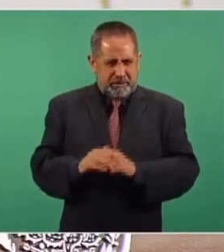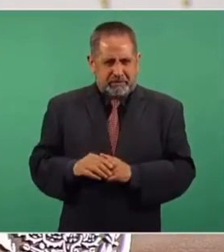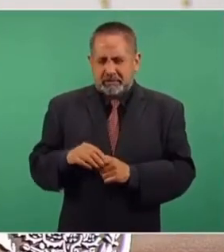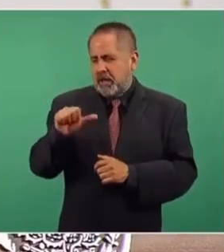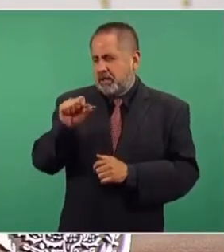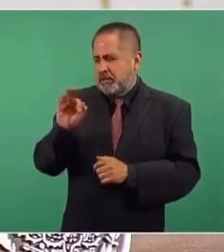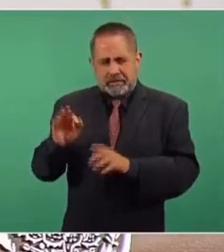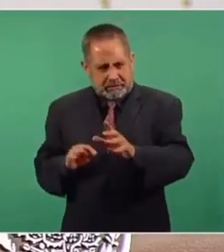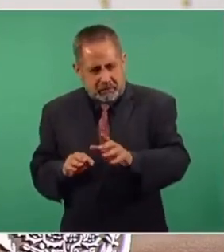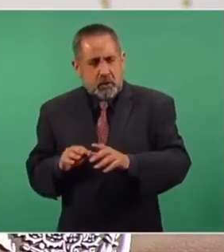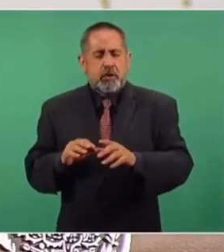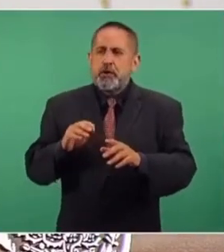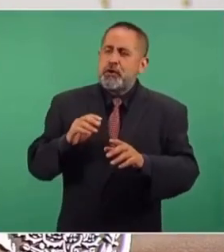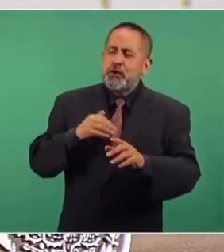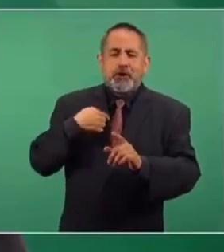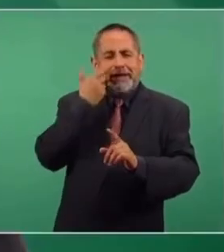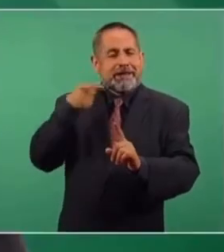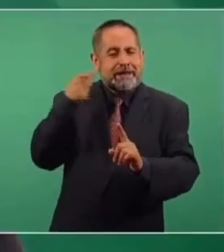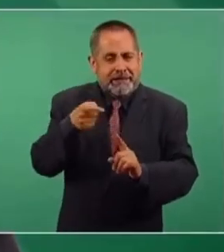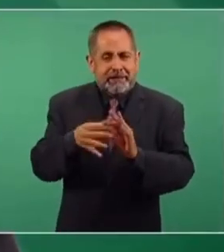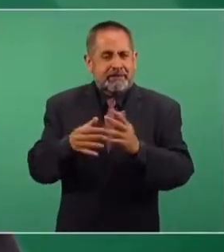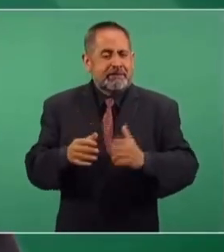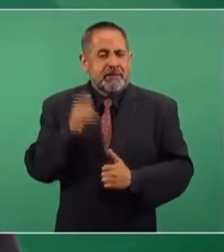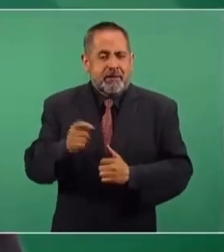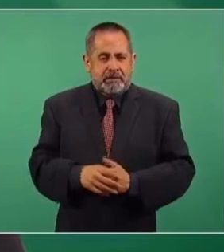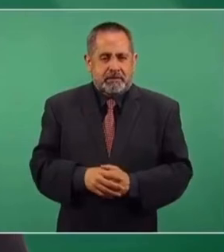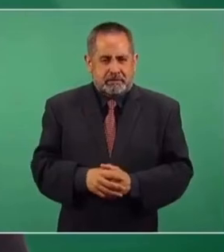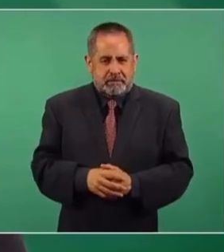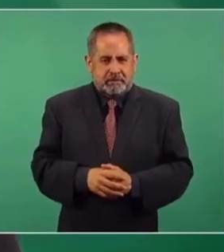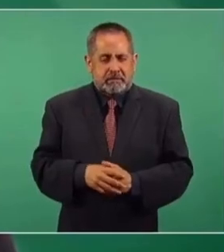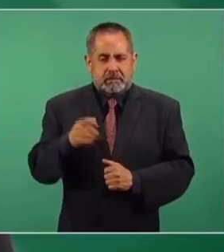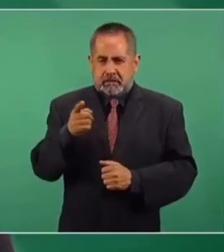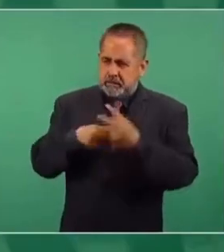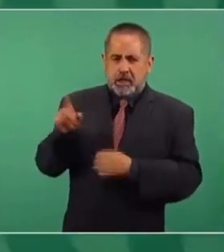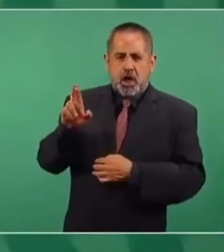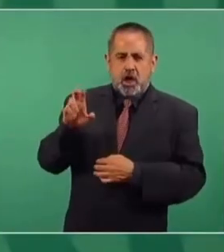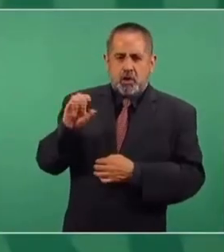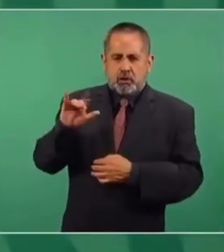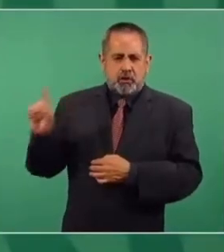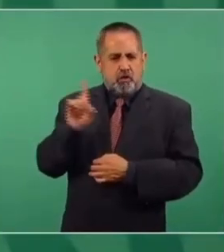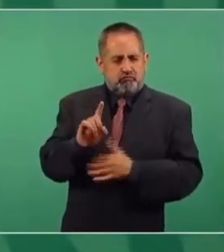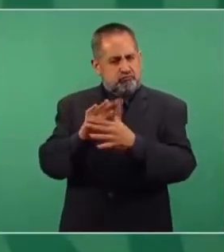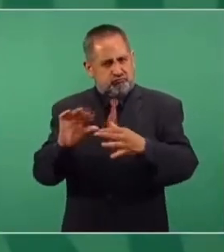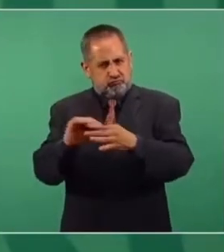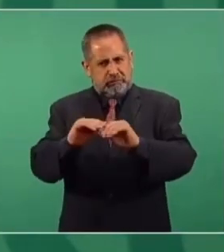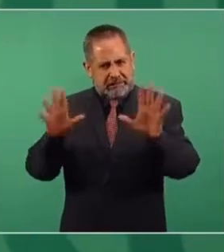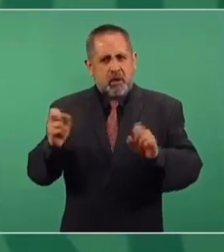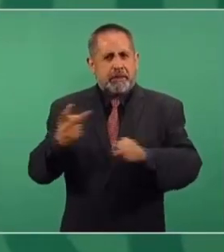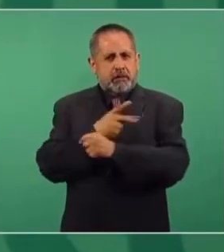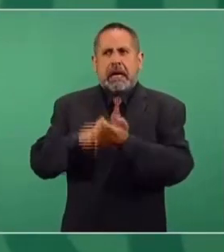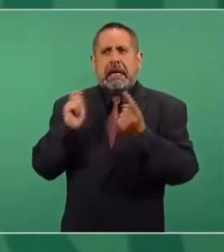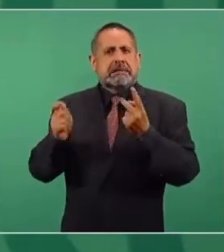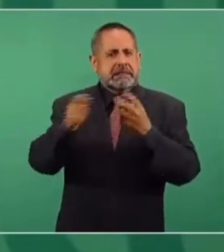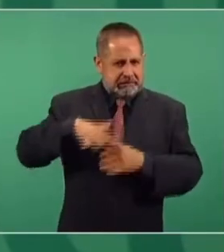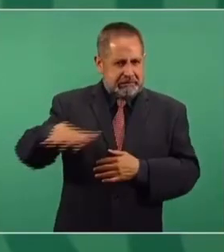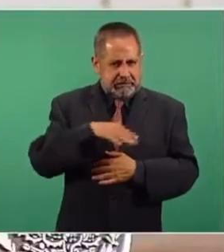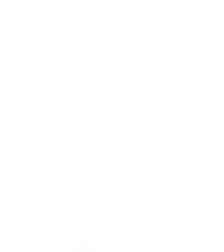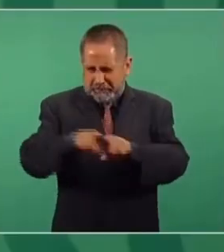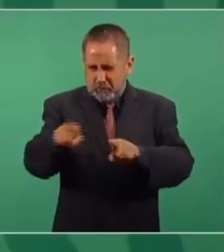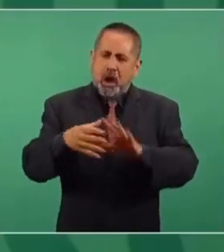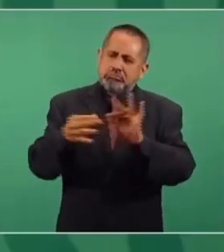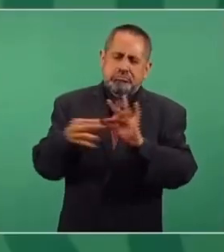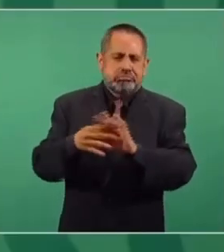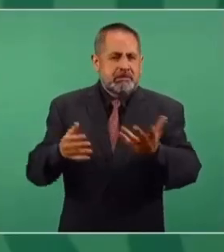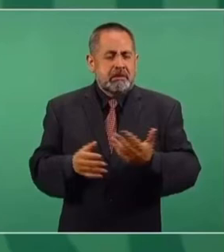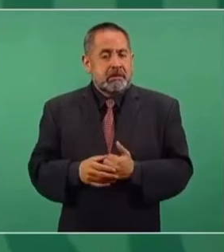la Auditoría. Lo que quiero es que Rocío explique lo que se está haciendo en Dos Bocas.